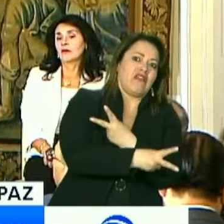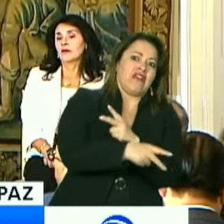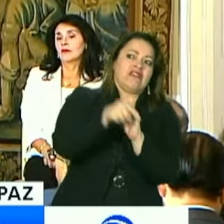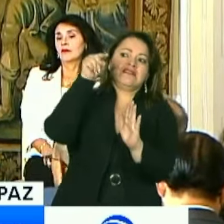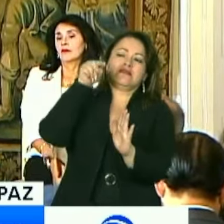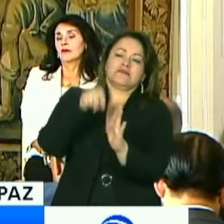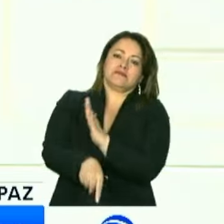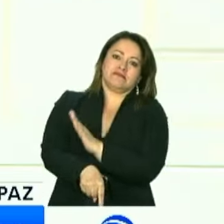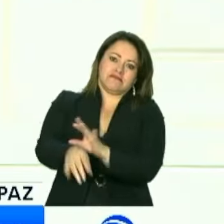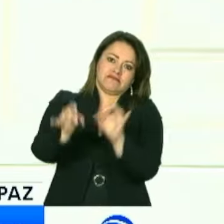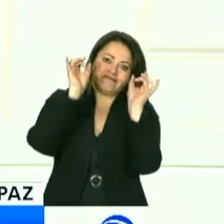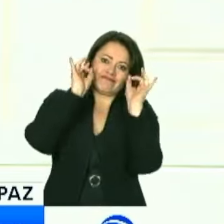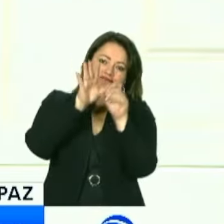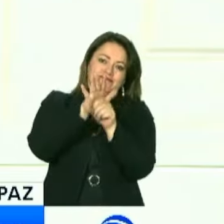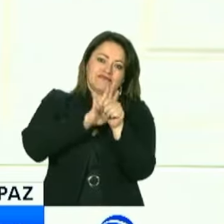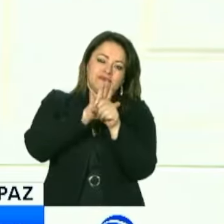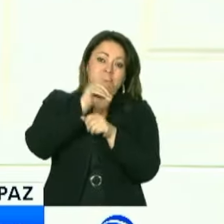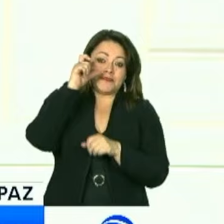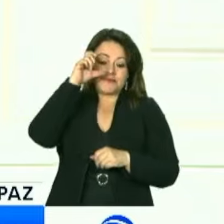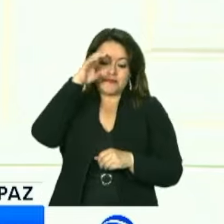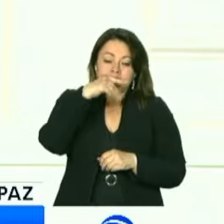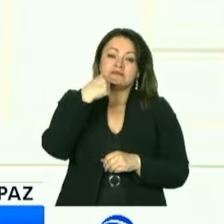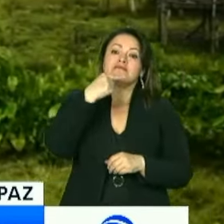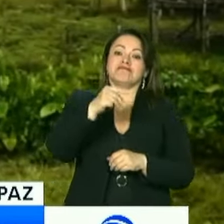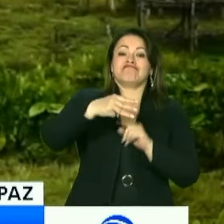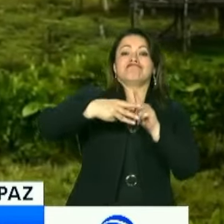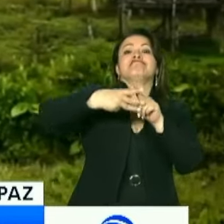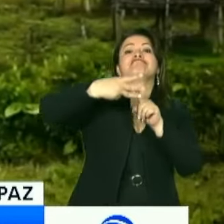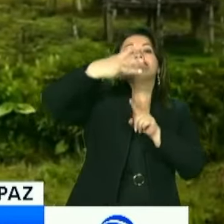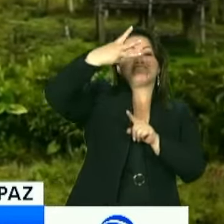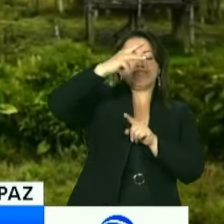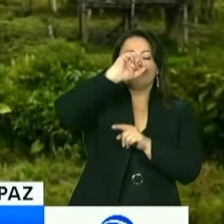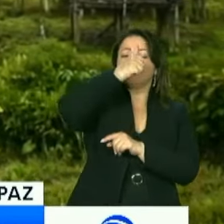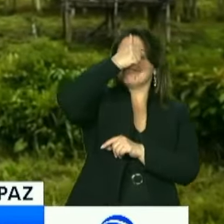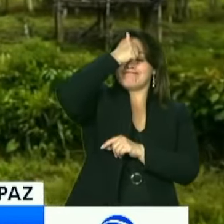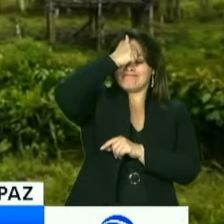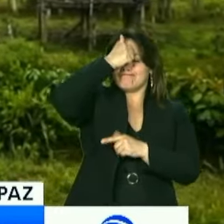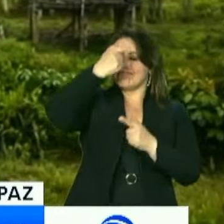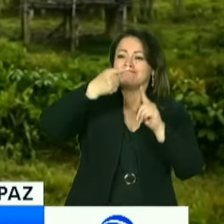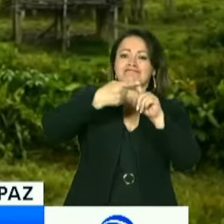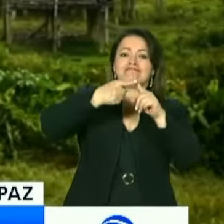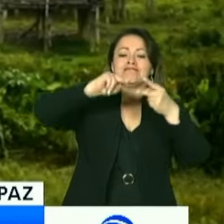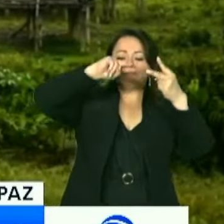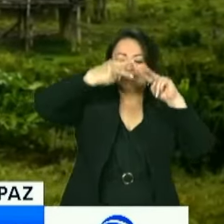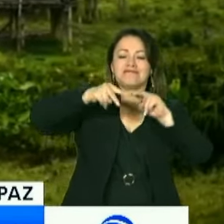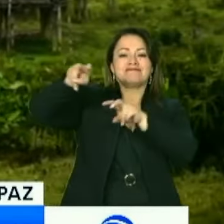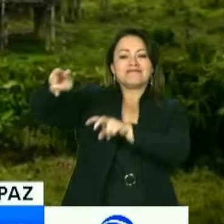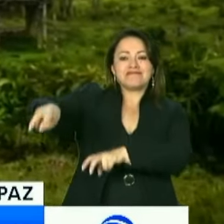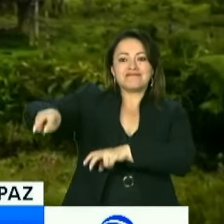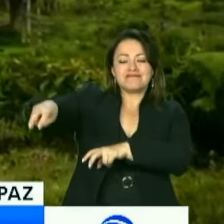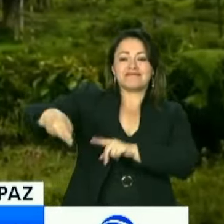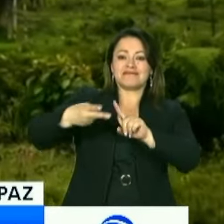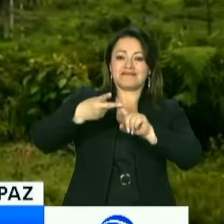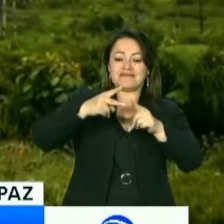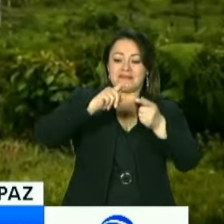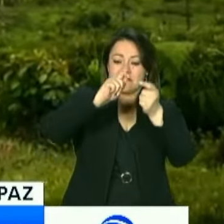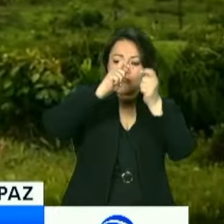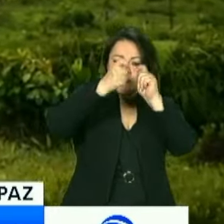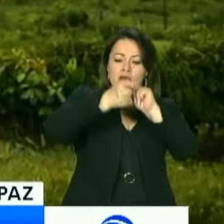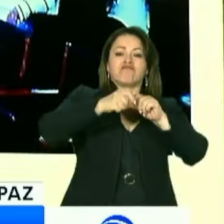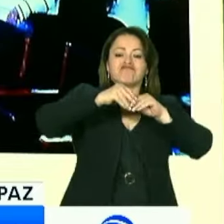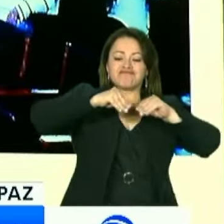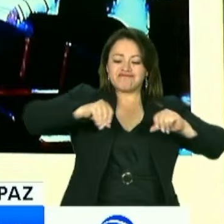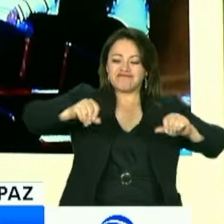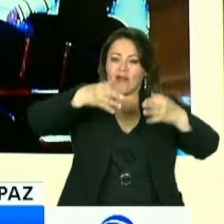escalas. El jefe de Estado agregó que son tres grandes ejes para cumplir los acuerdos, la reforma agraria, la transformación del territorio y la verdad